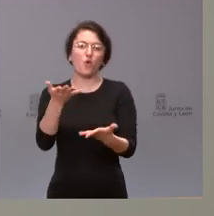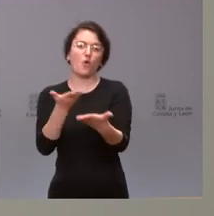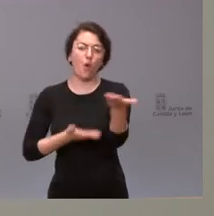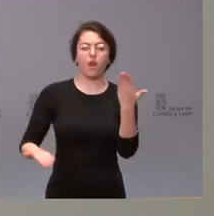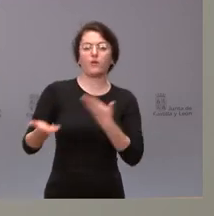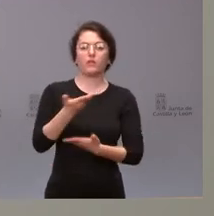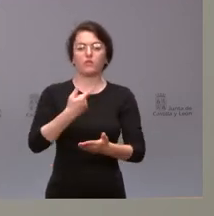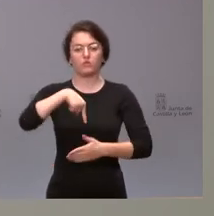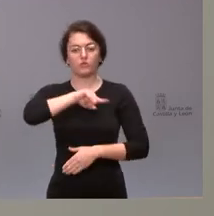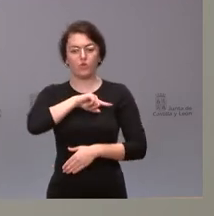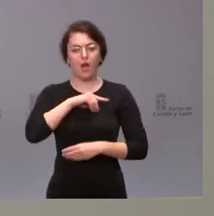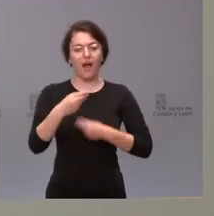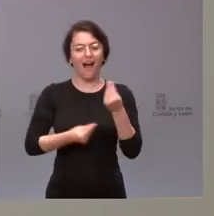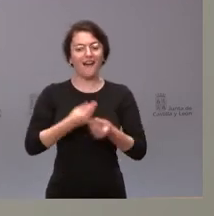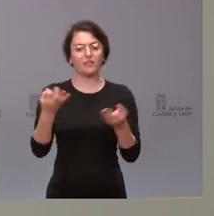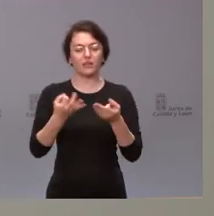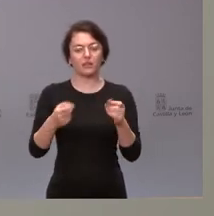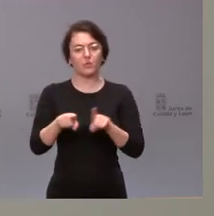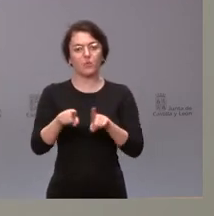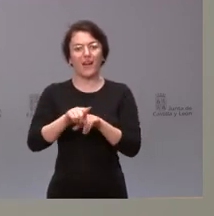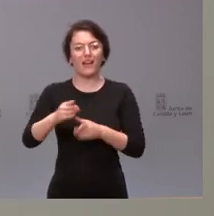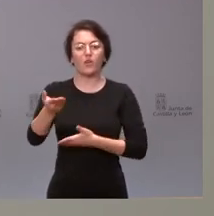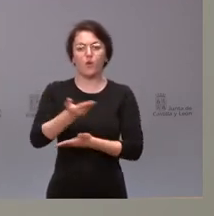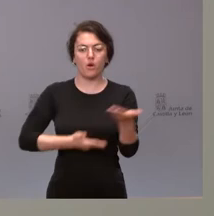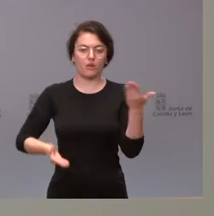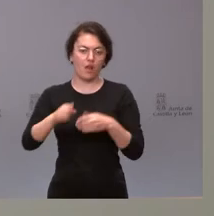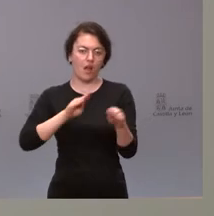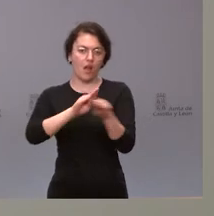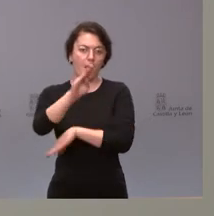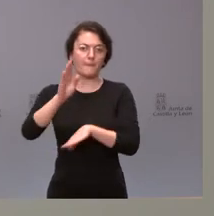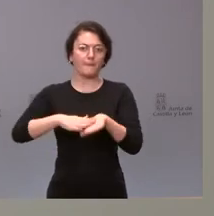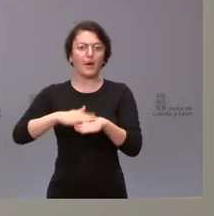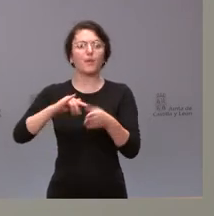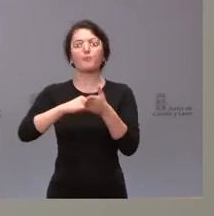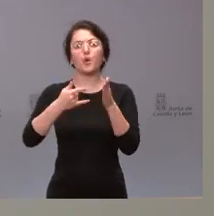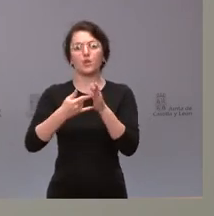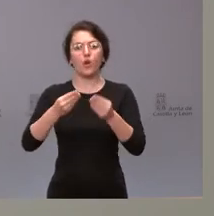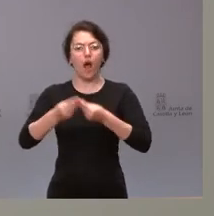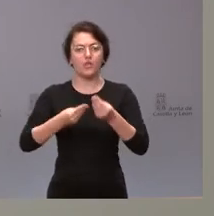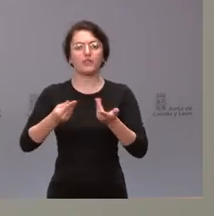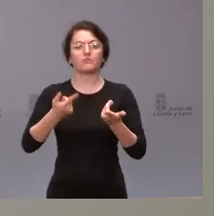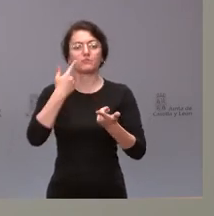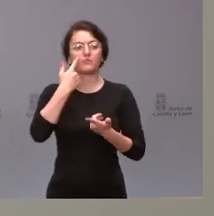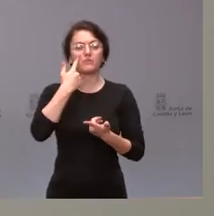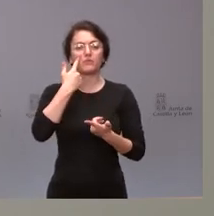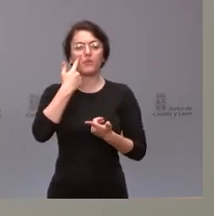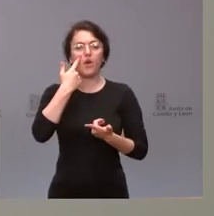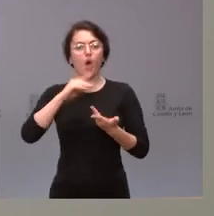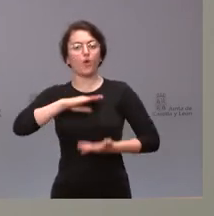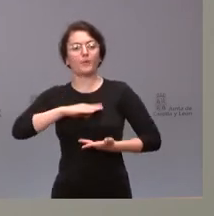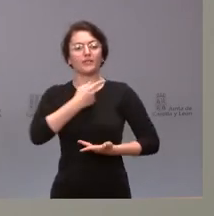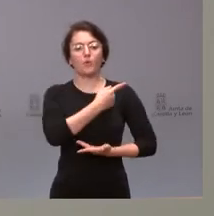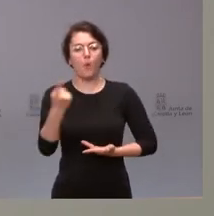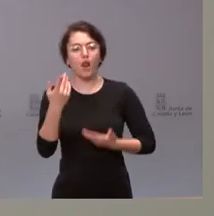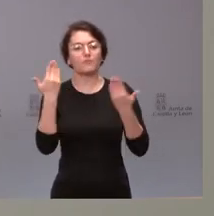papel básico aquí ha sido colaborar financieramente en llevar a cabo el proyecto que se decidiera por quien es competente en materia urbanística, que es el